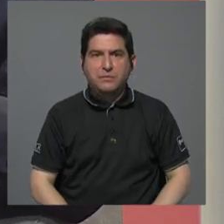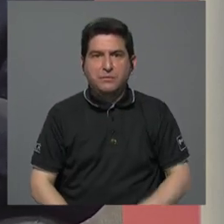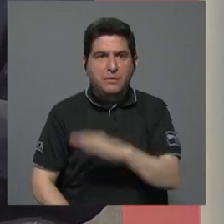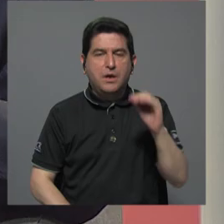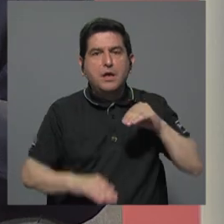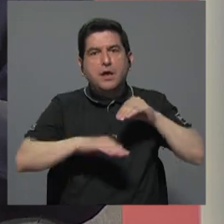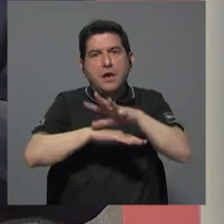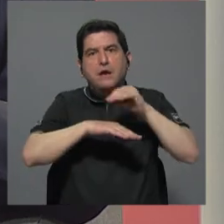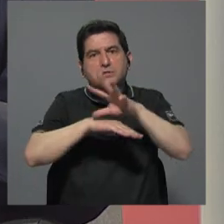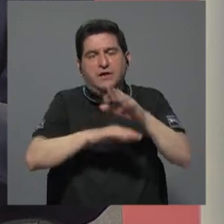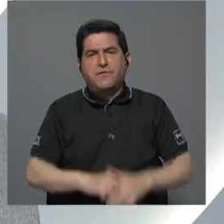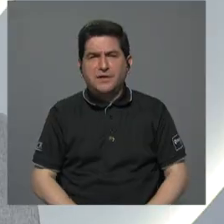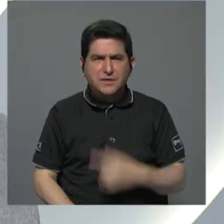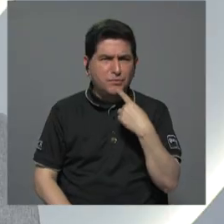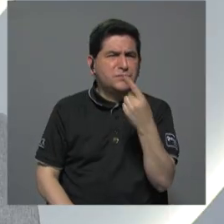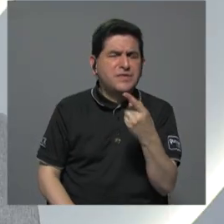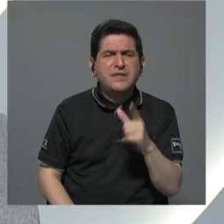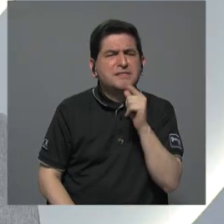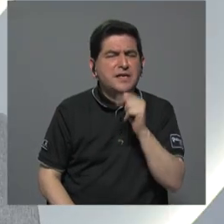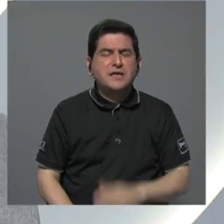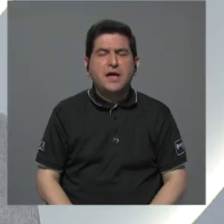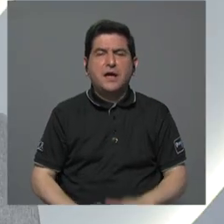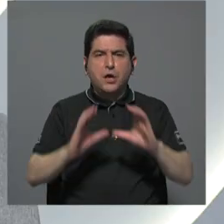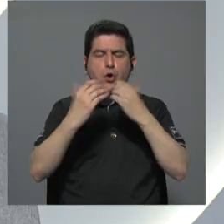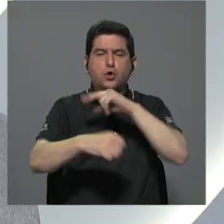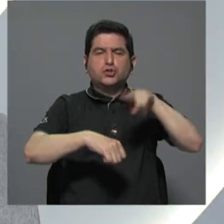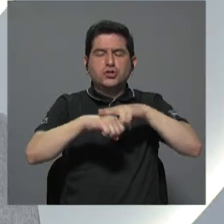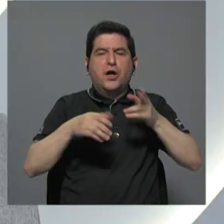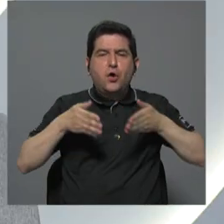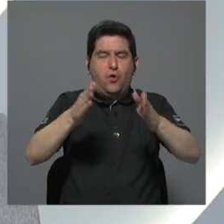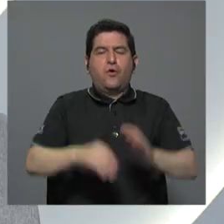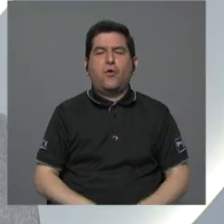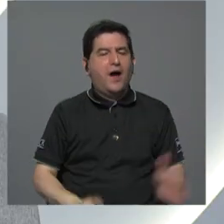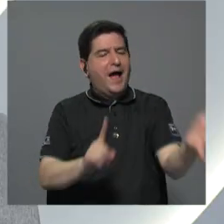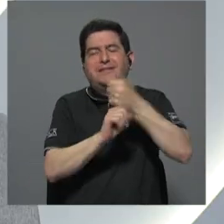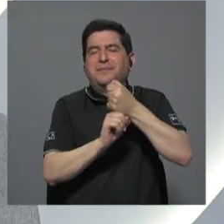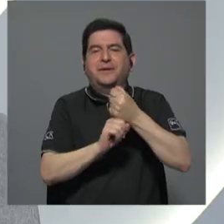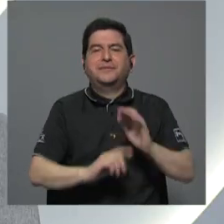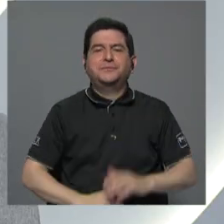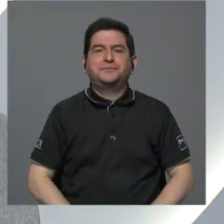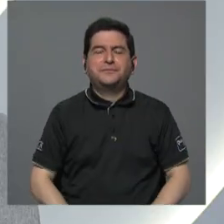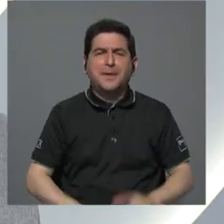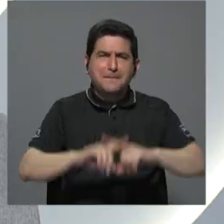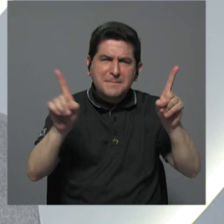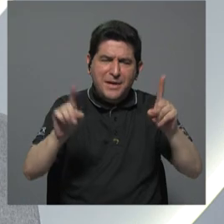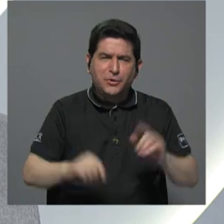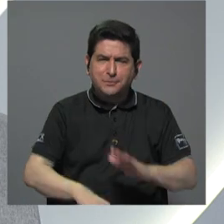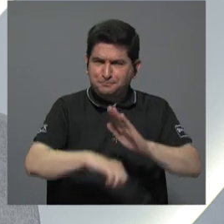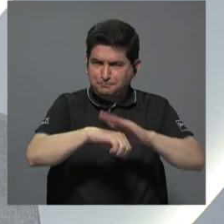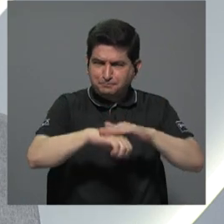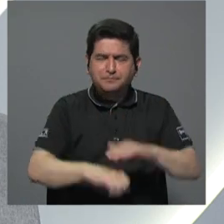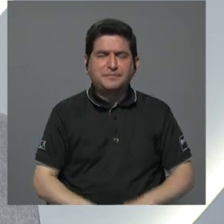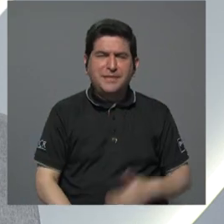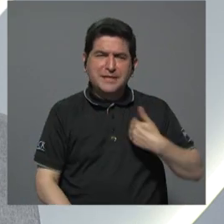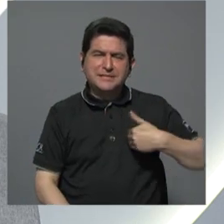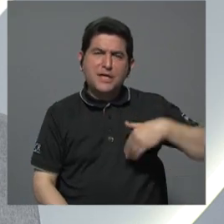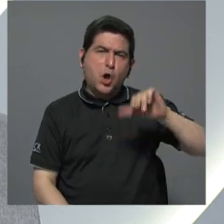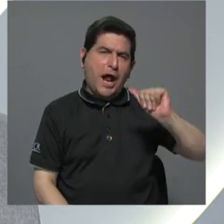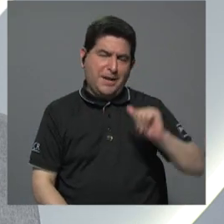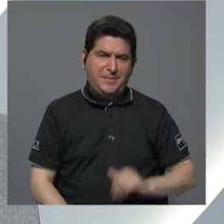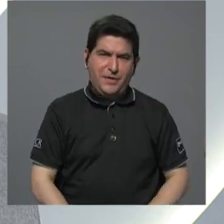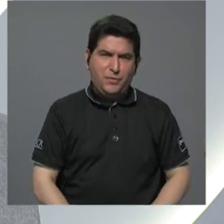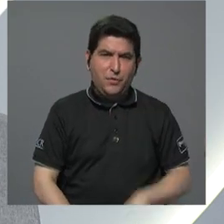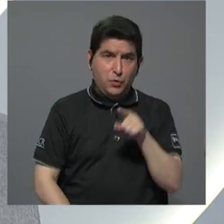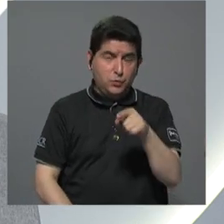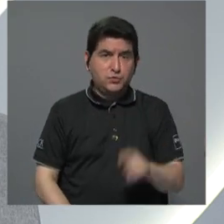y las consecuencias están ¿El ente se refiere a quién? A Conavi. O a Conavi está capturado. Pero Conavi está... Bueno, vamos a ver, don Álvaro, usted